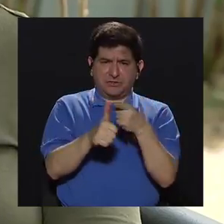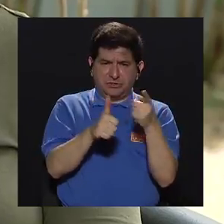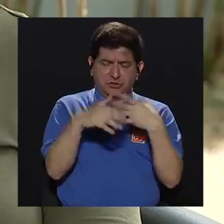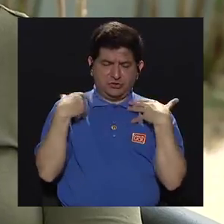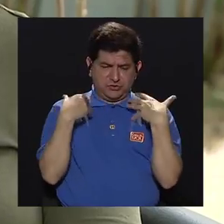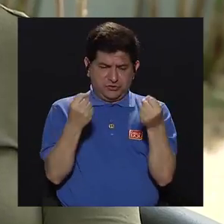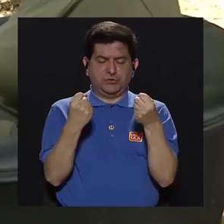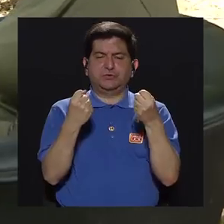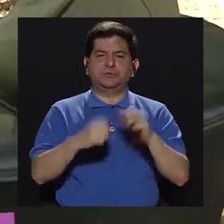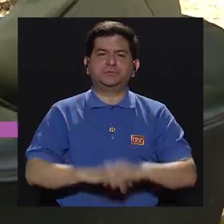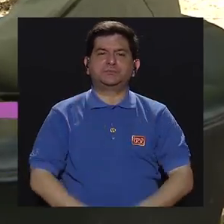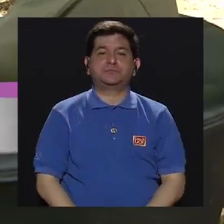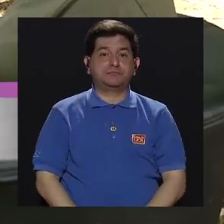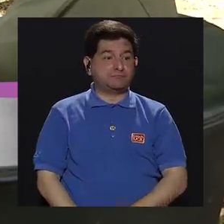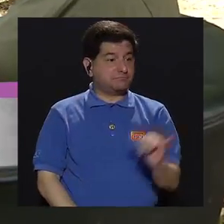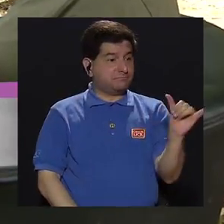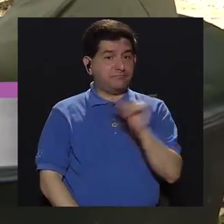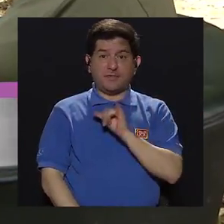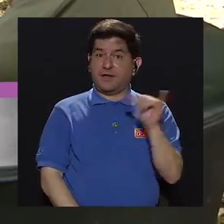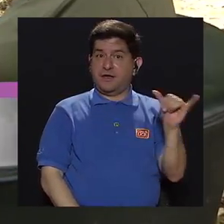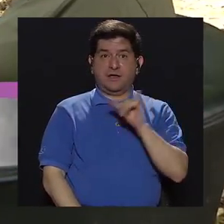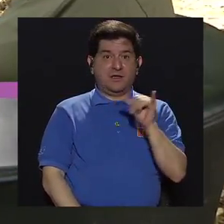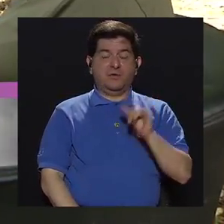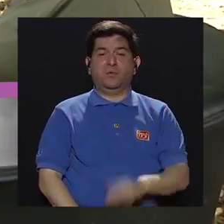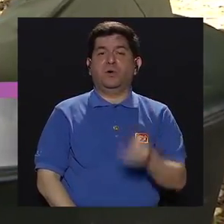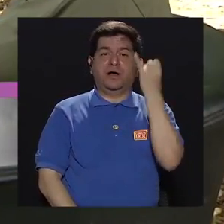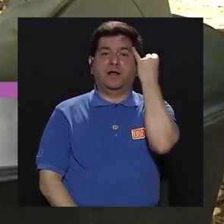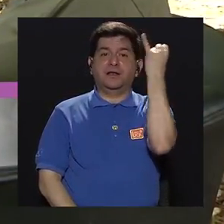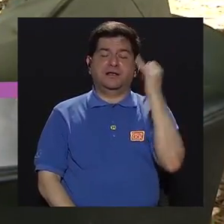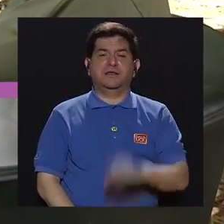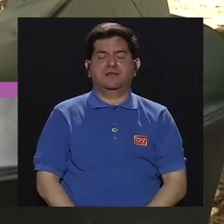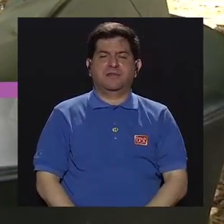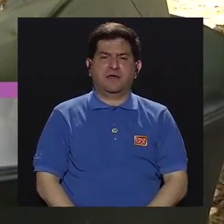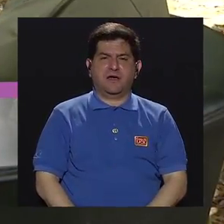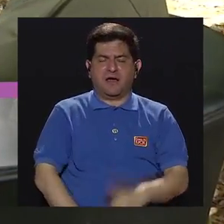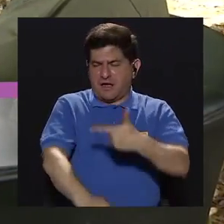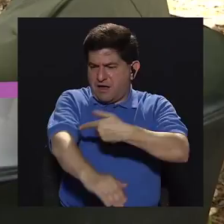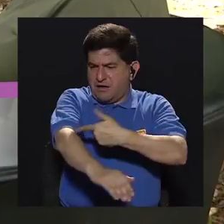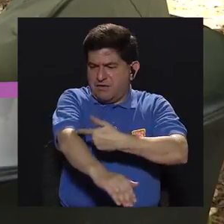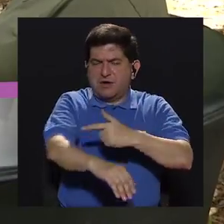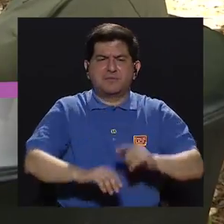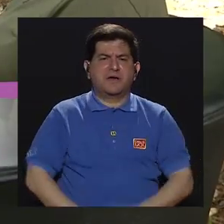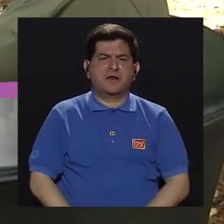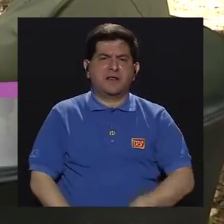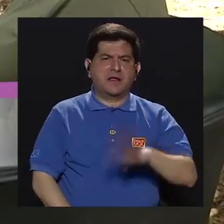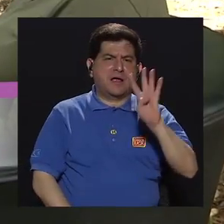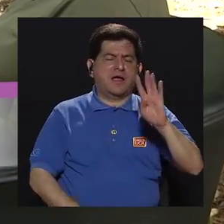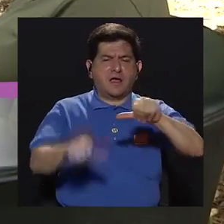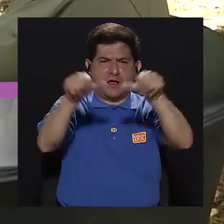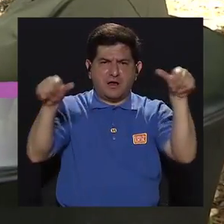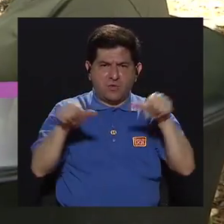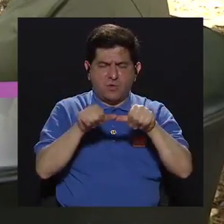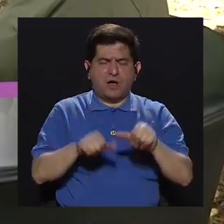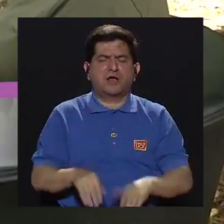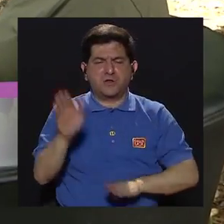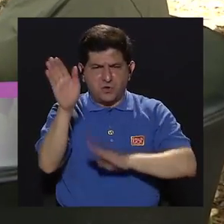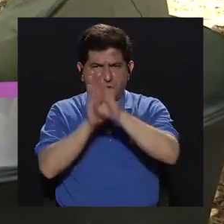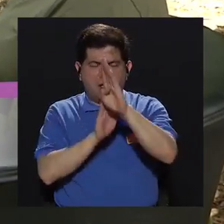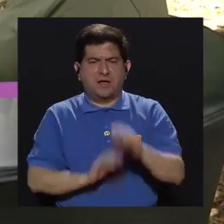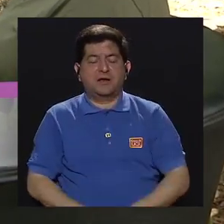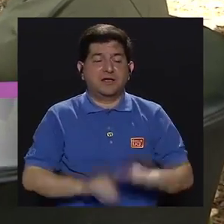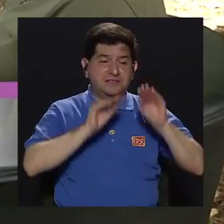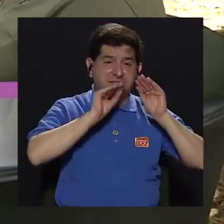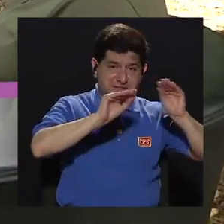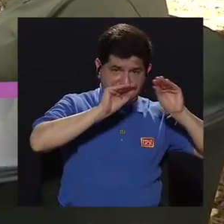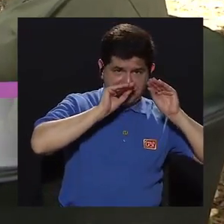primaria de salud. Igual, en la misma línea, enfermería se desarrolla en otras cuatro áreas más, está